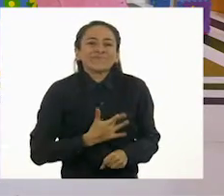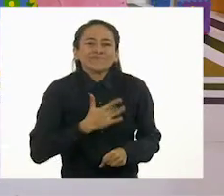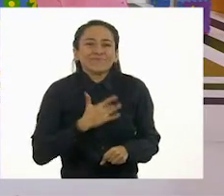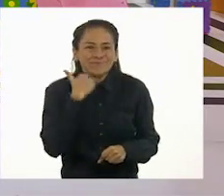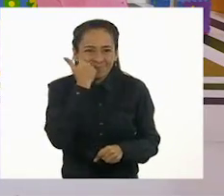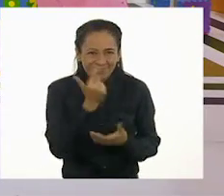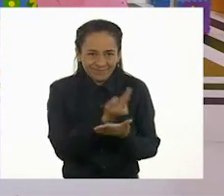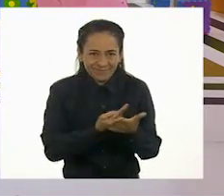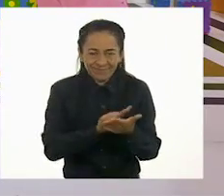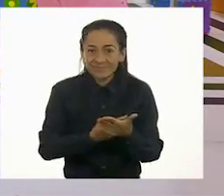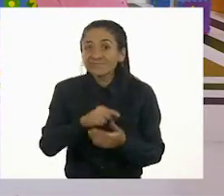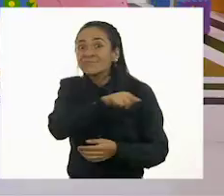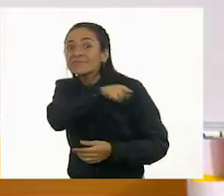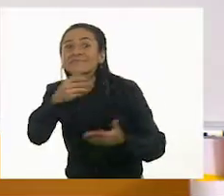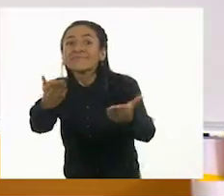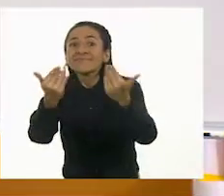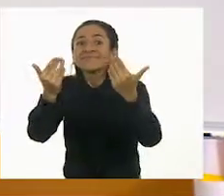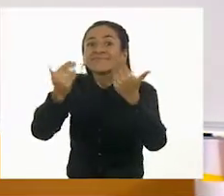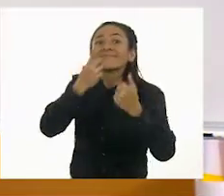dicen allá, niñas y niños?